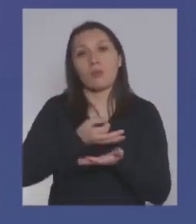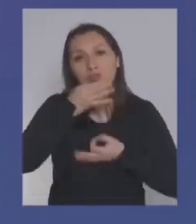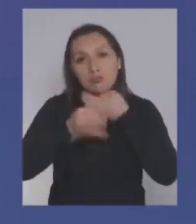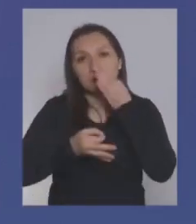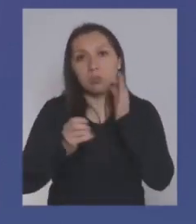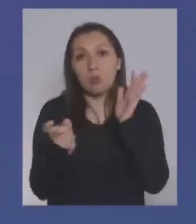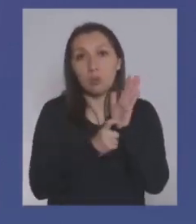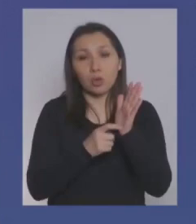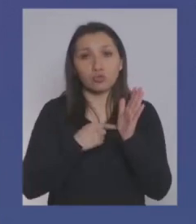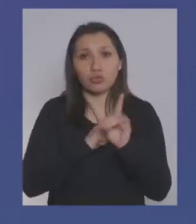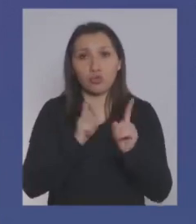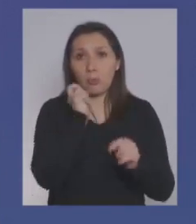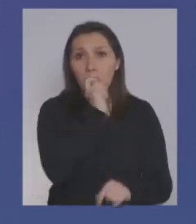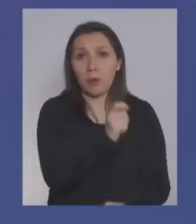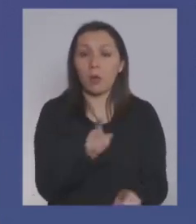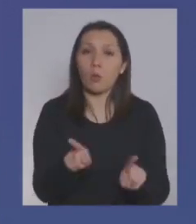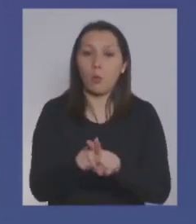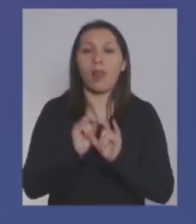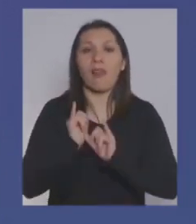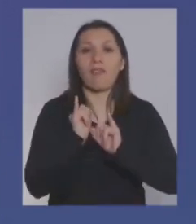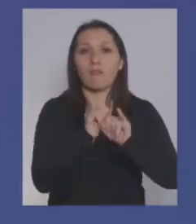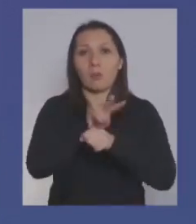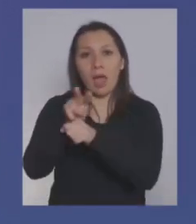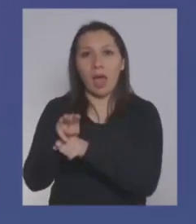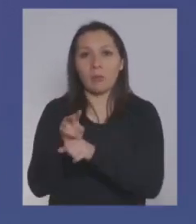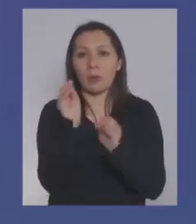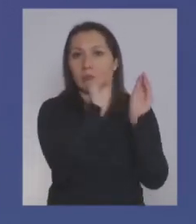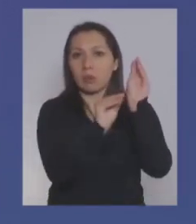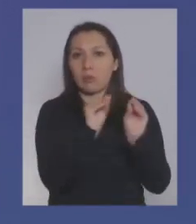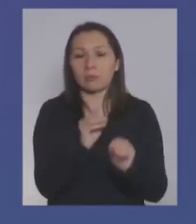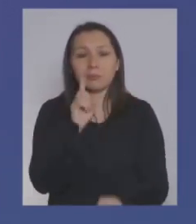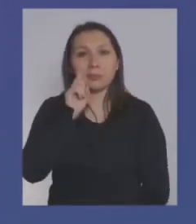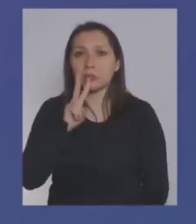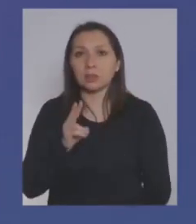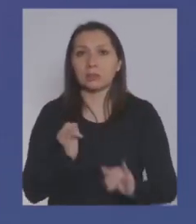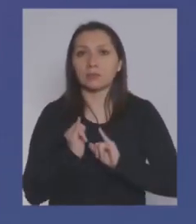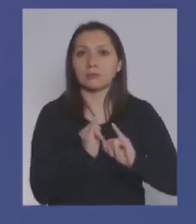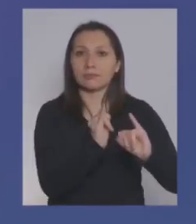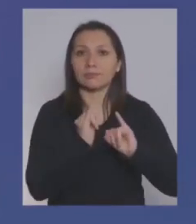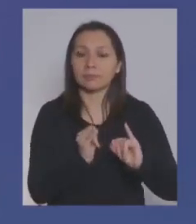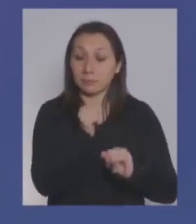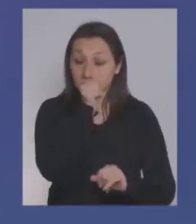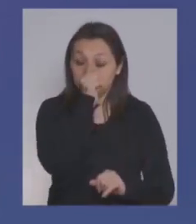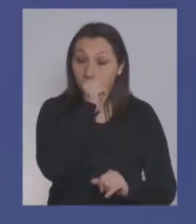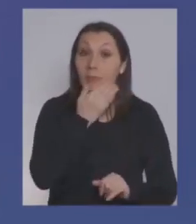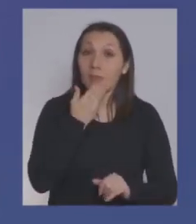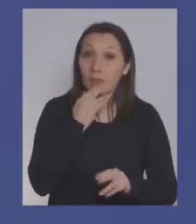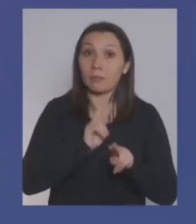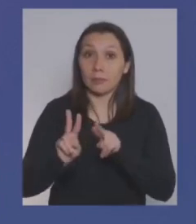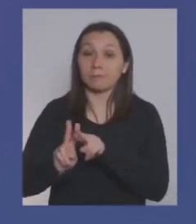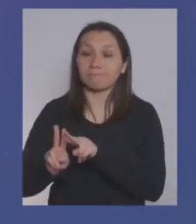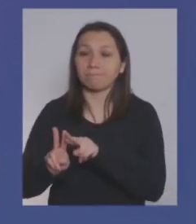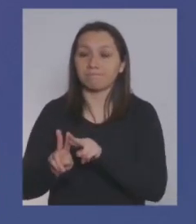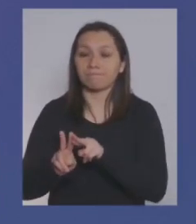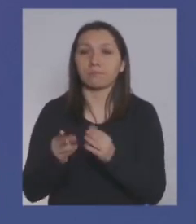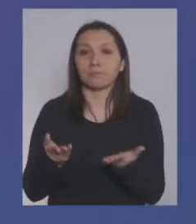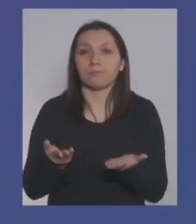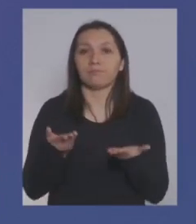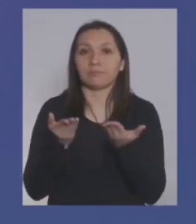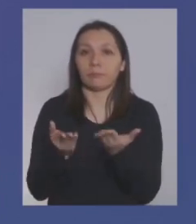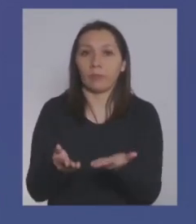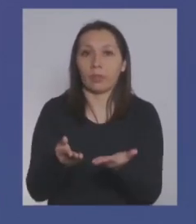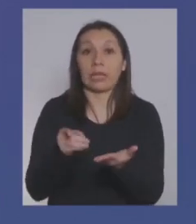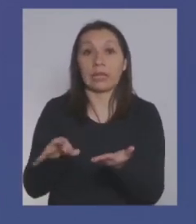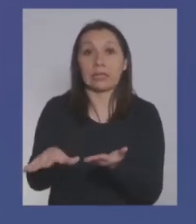de impuestos. Aunque no paguemos impuestos, esos datos administrativos no estaban disponibles. También se construyó una solución para